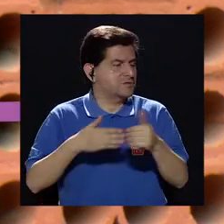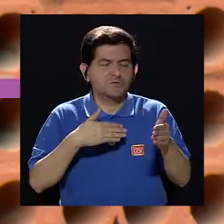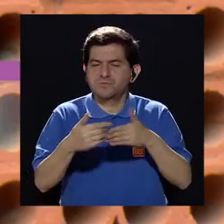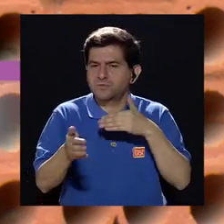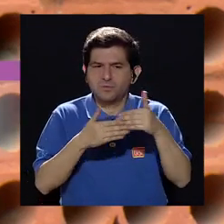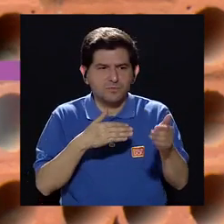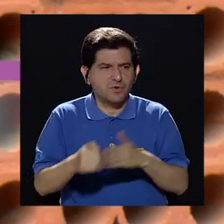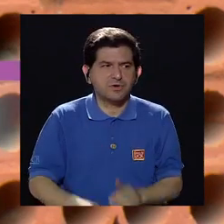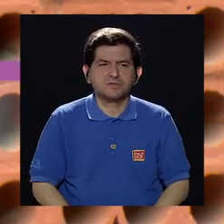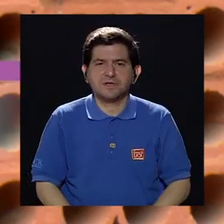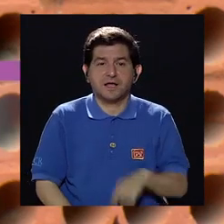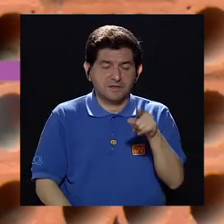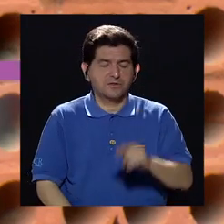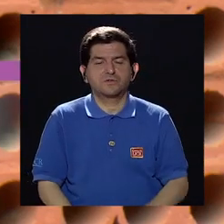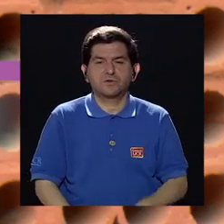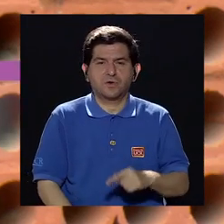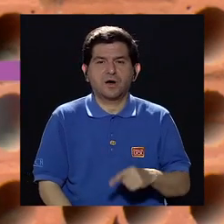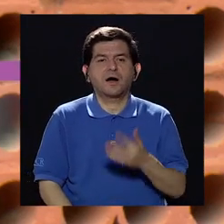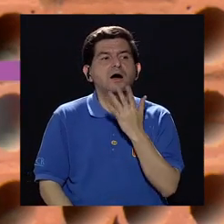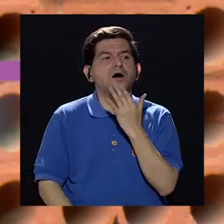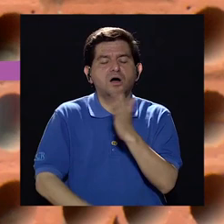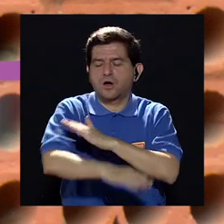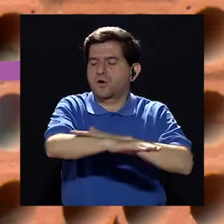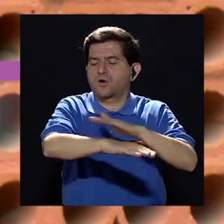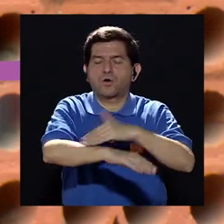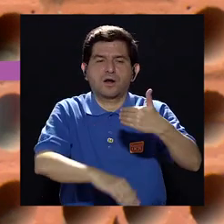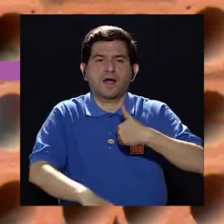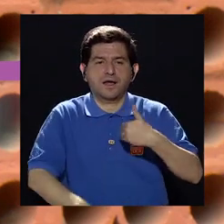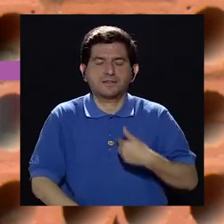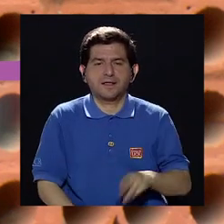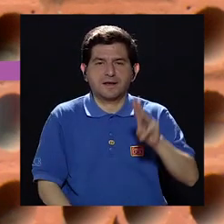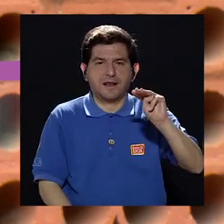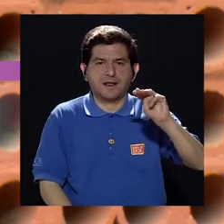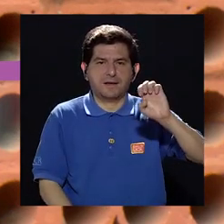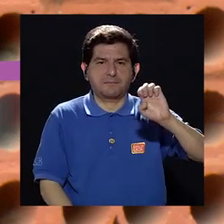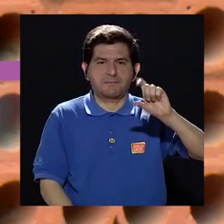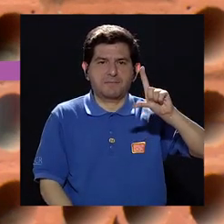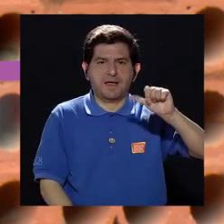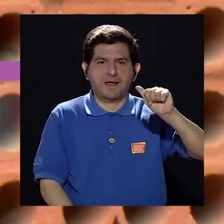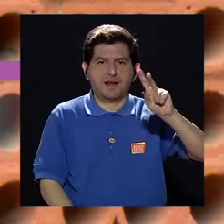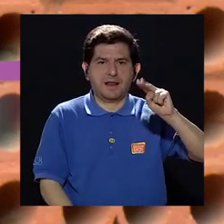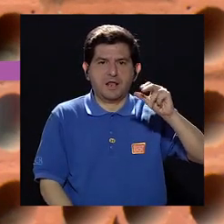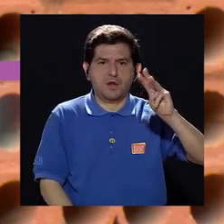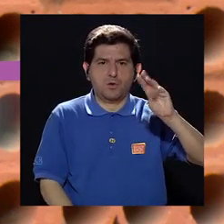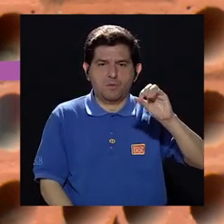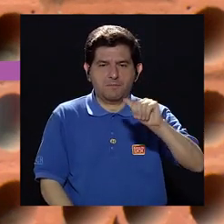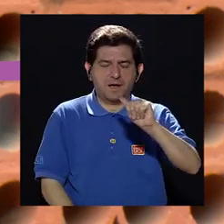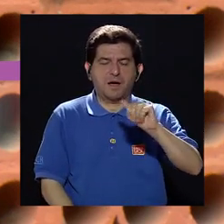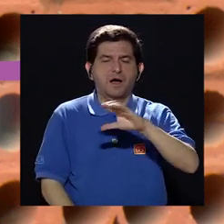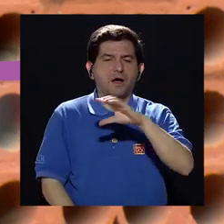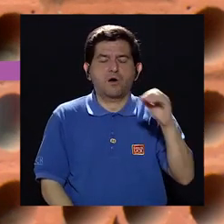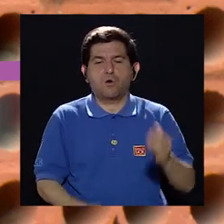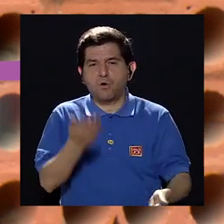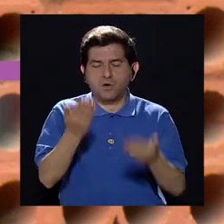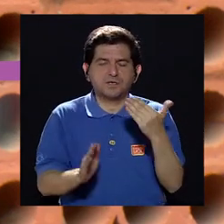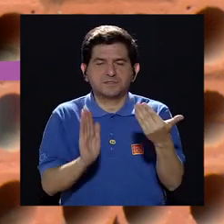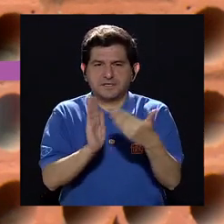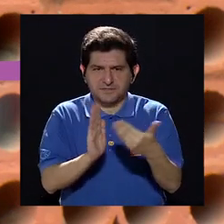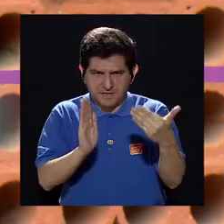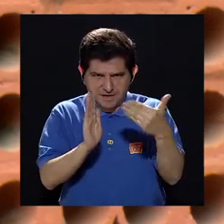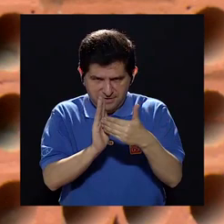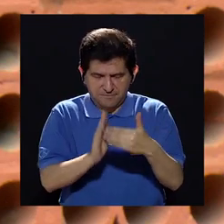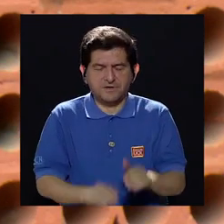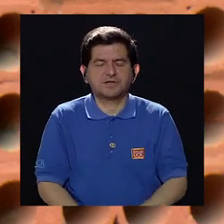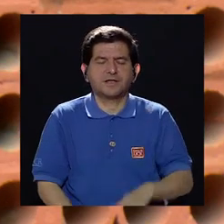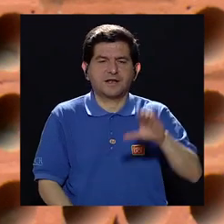independientemente de la etnia a tener un melanoma o un carcinoma vasocelular o